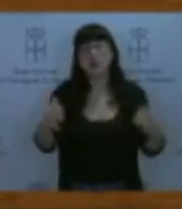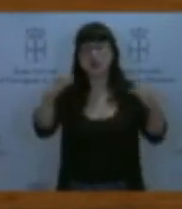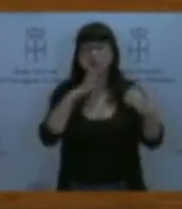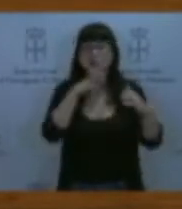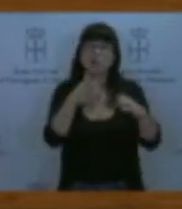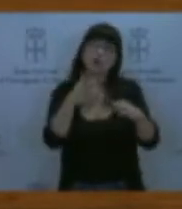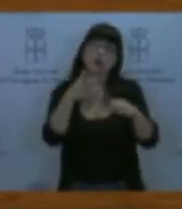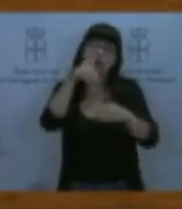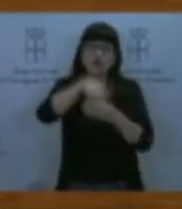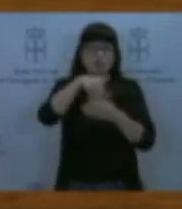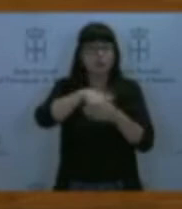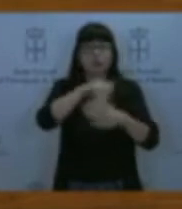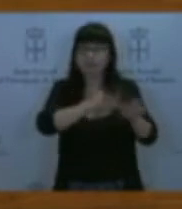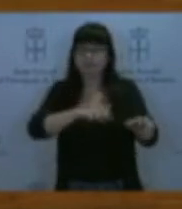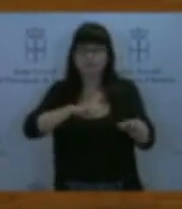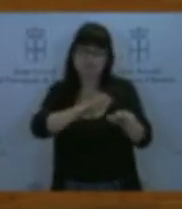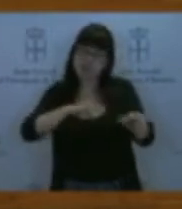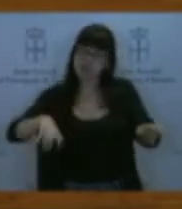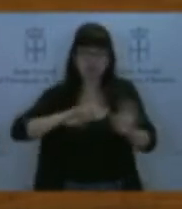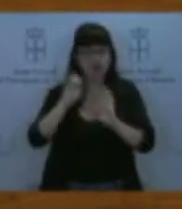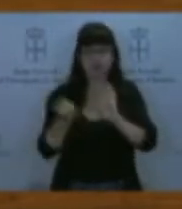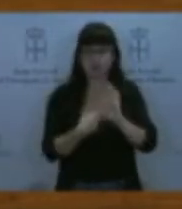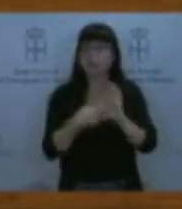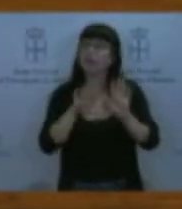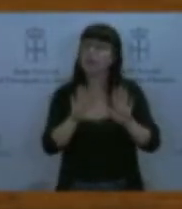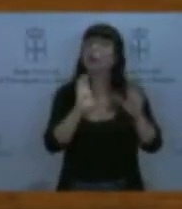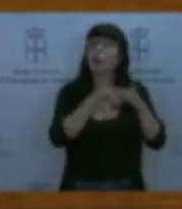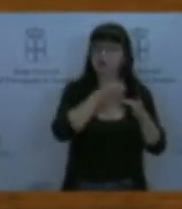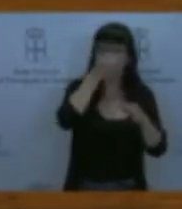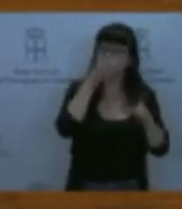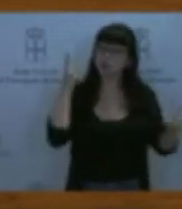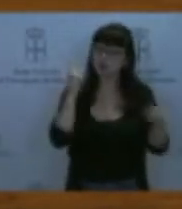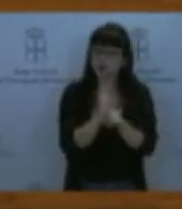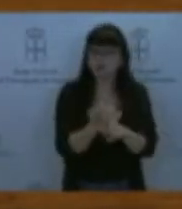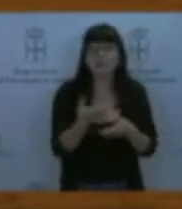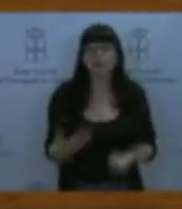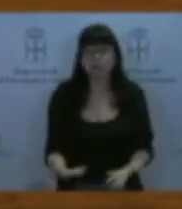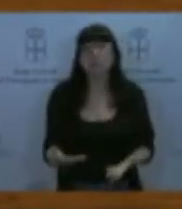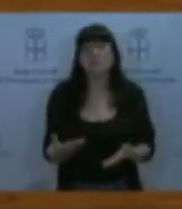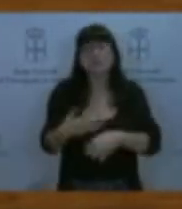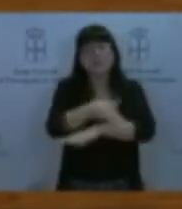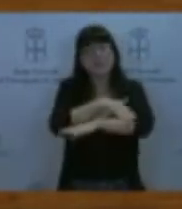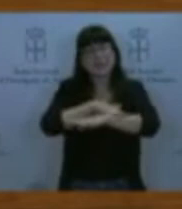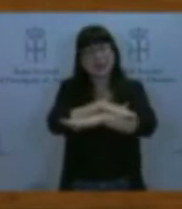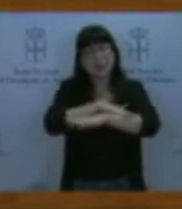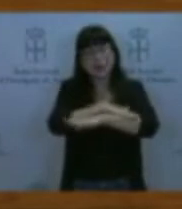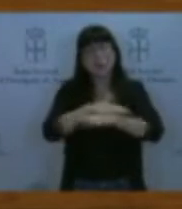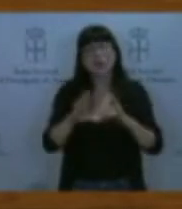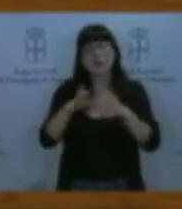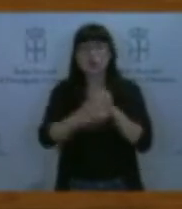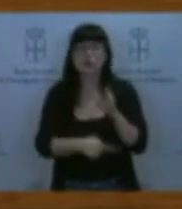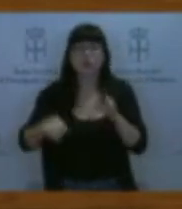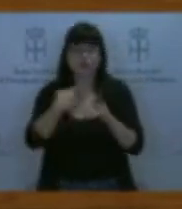por cierto, es el punto en el que tras la negociación entre Podemos y Asturias y el Gobierno se acabó situando la aceptación por parte del Gobierno